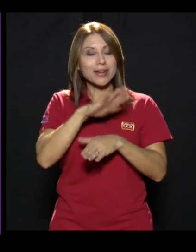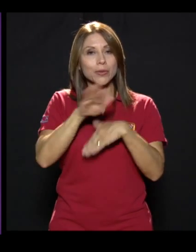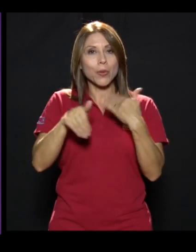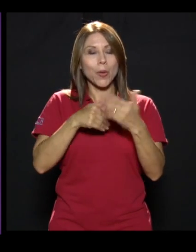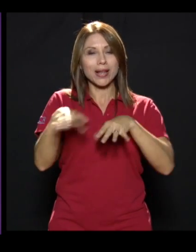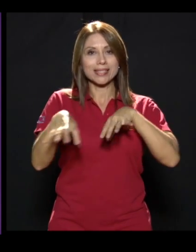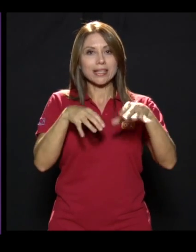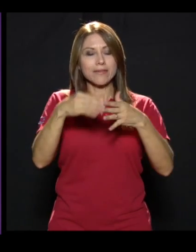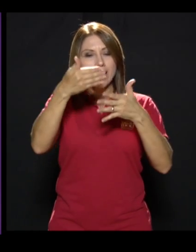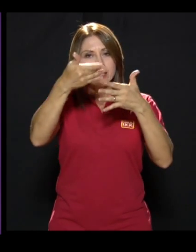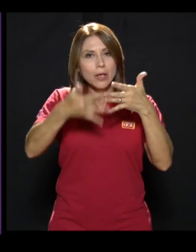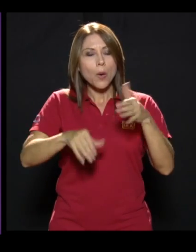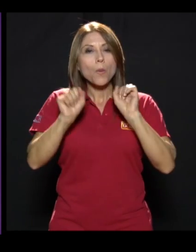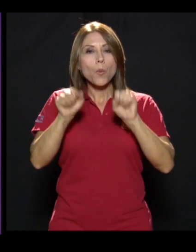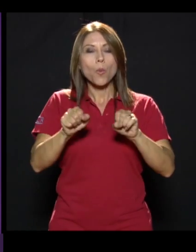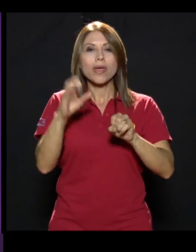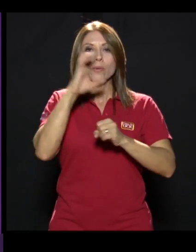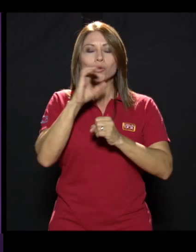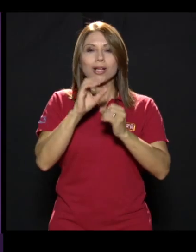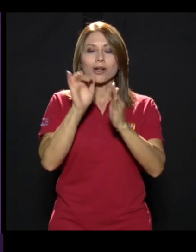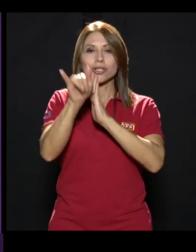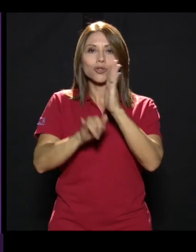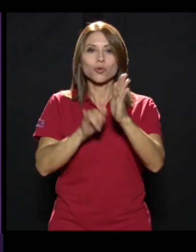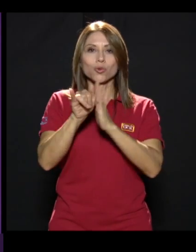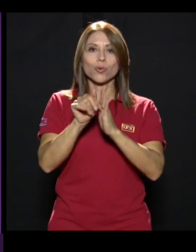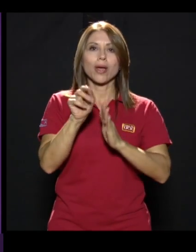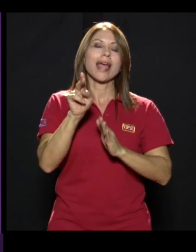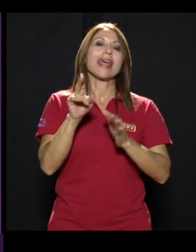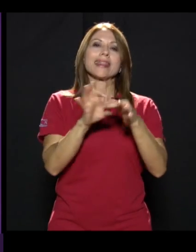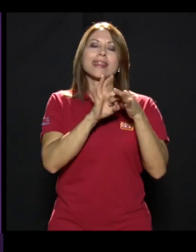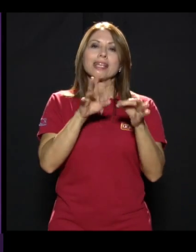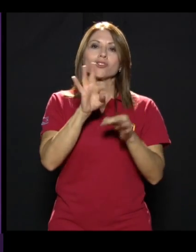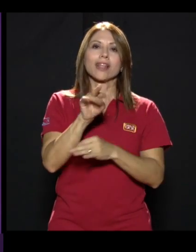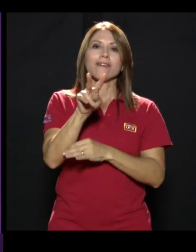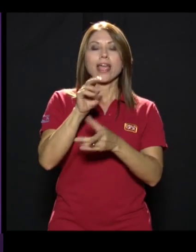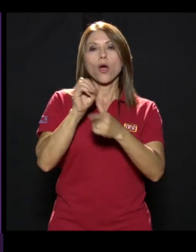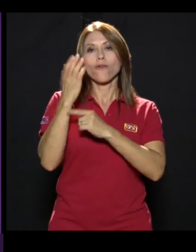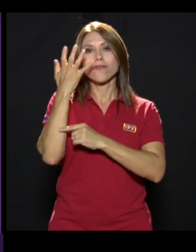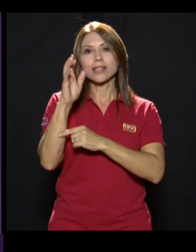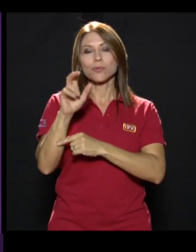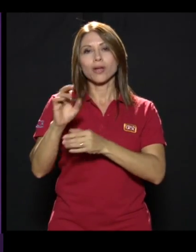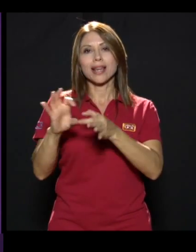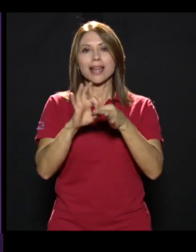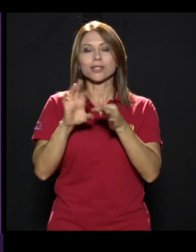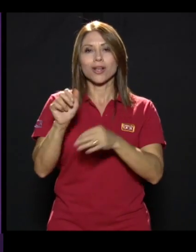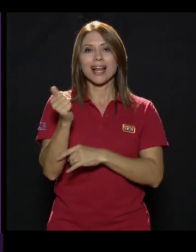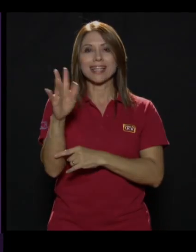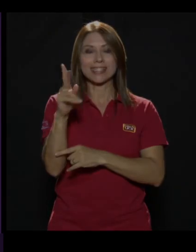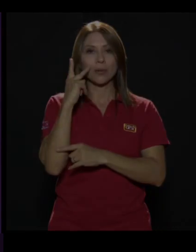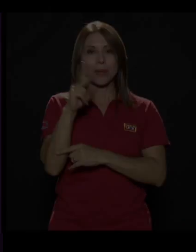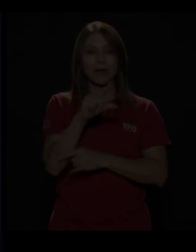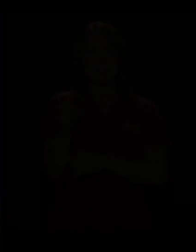actividades, puede buscarnos en YouTube como Nexus TV o en Facebook como Nexus Canal 15. Nos vemos la próxima semana.